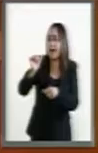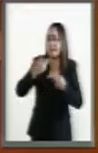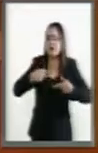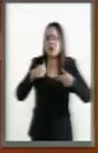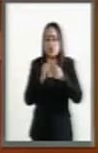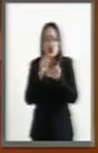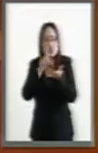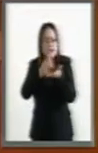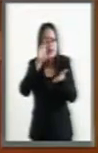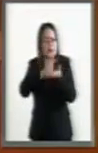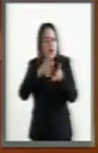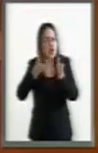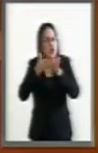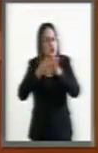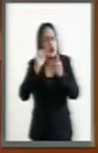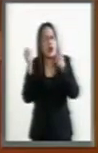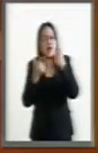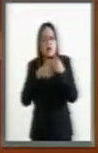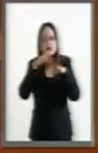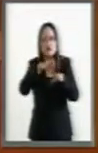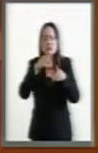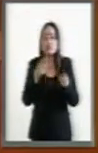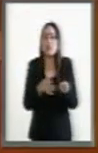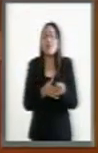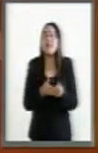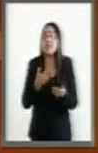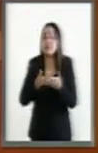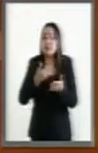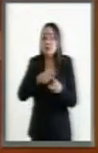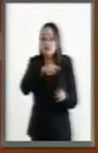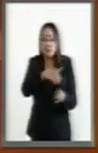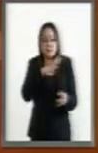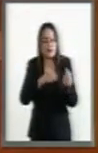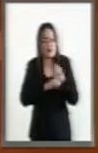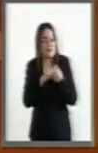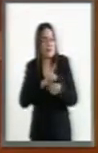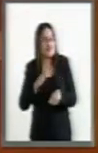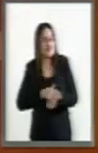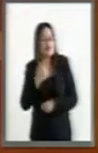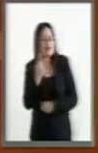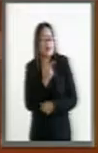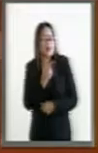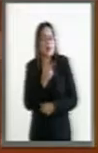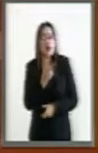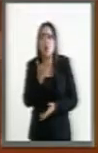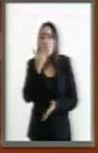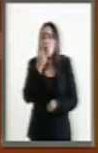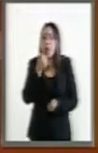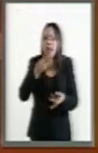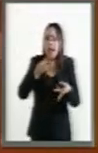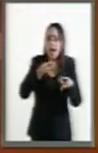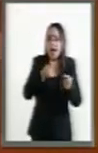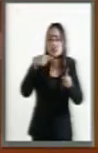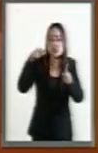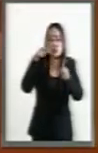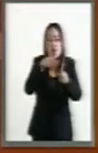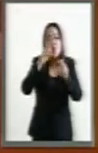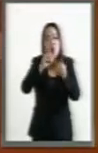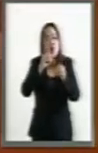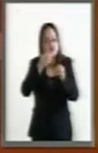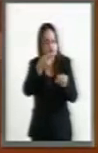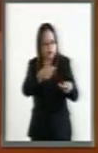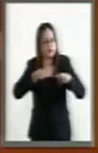con discapacidad y que hoy se encuentran en serios problemas porque no se gastan o no se